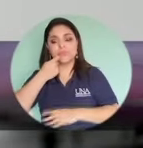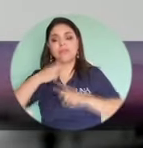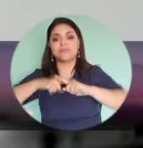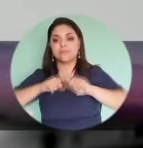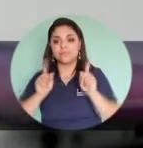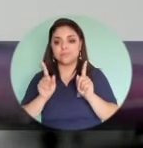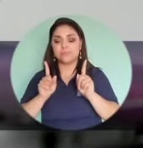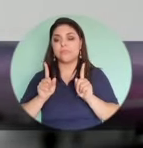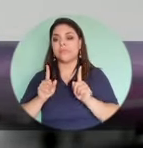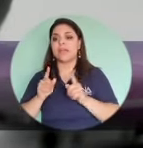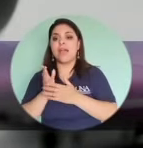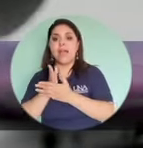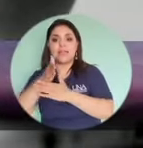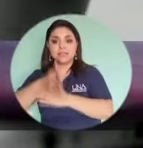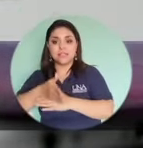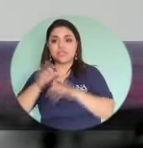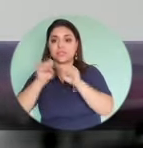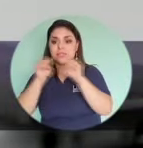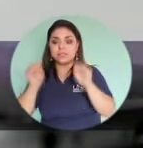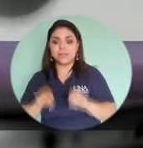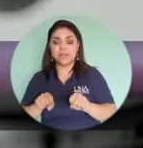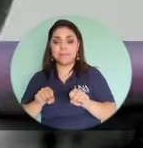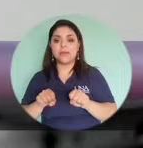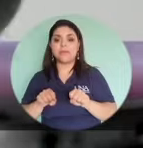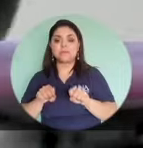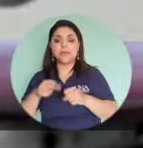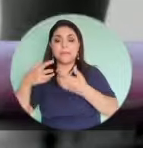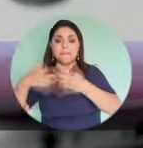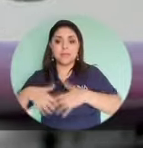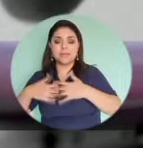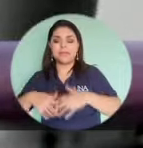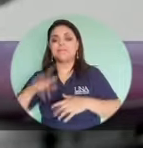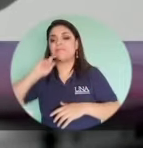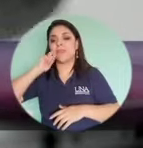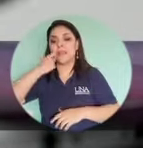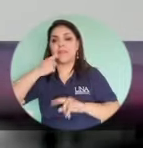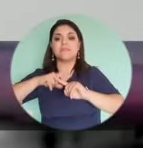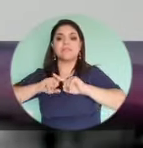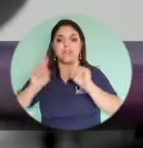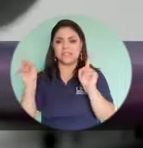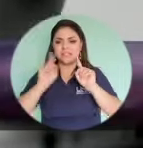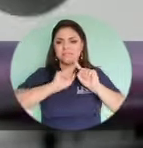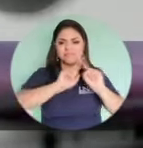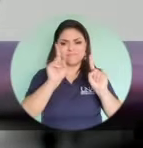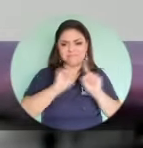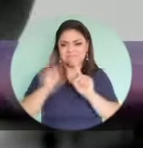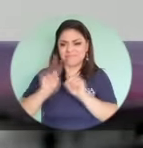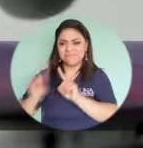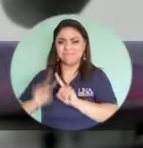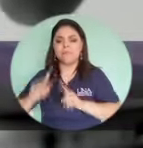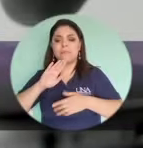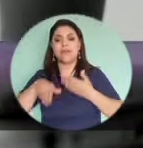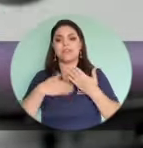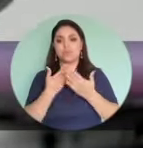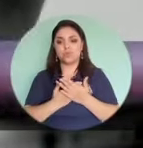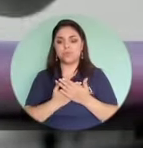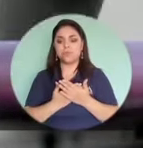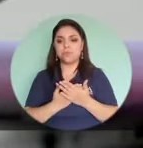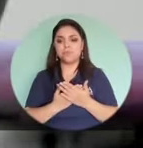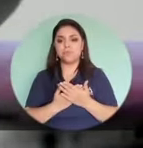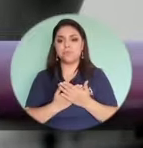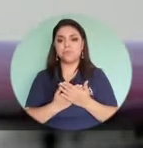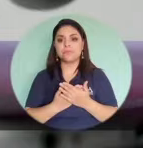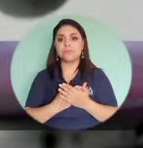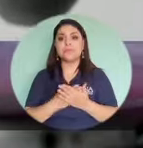clave diferente diferente para lo que es el acceso a los sistemas en las en las empresas una clave diferente para todo y no solo una